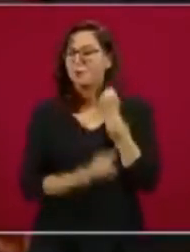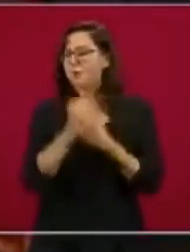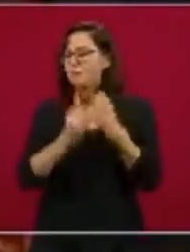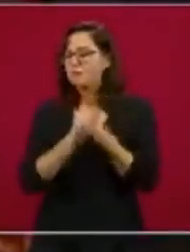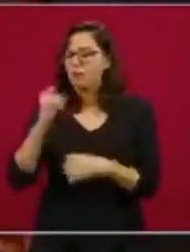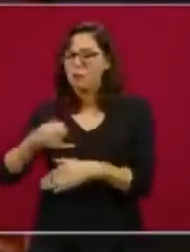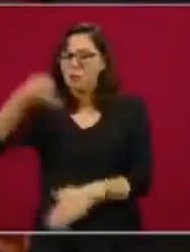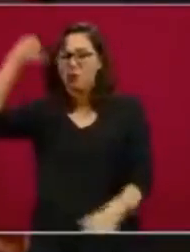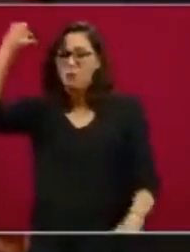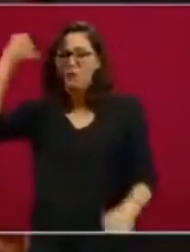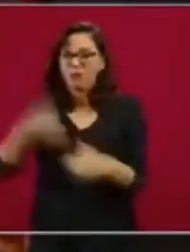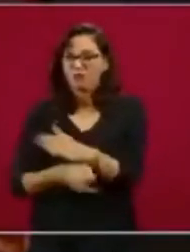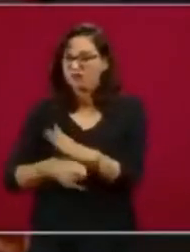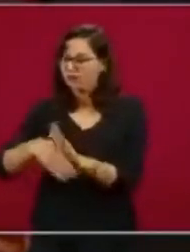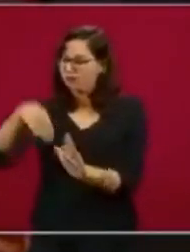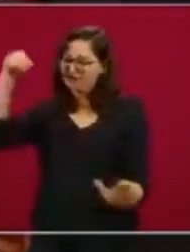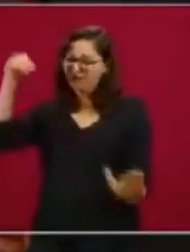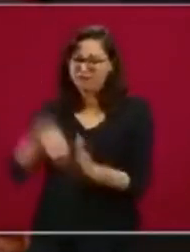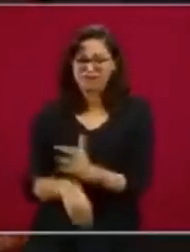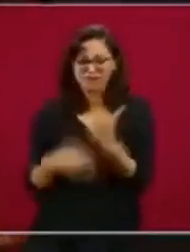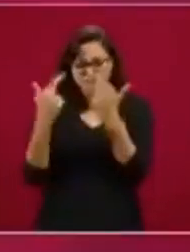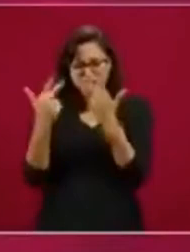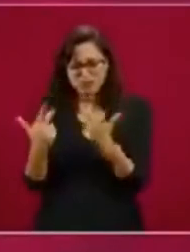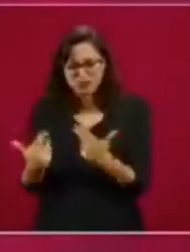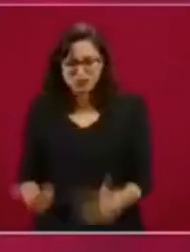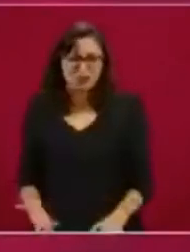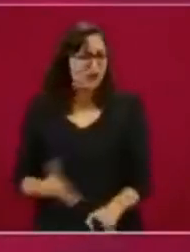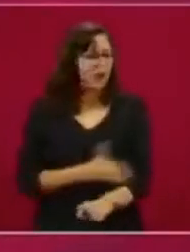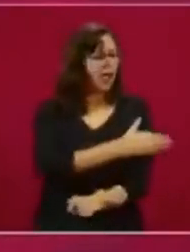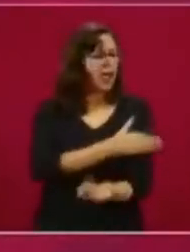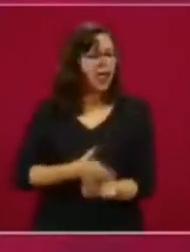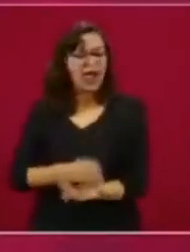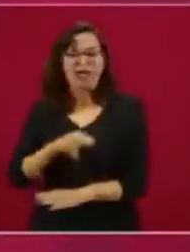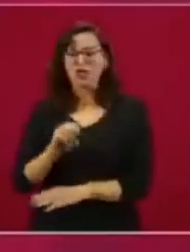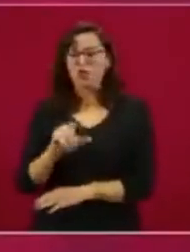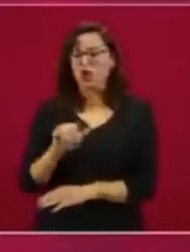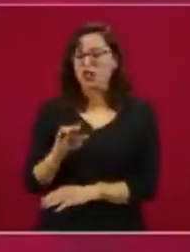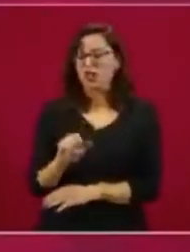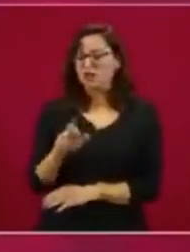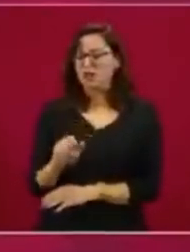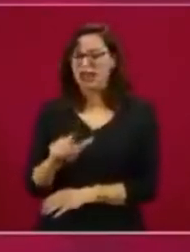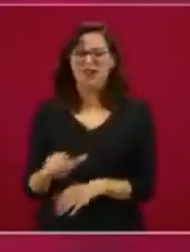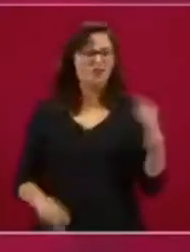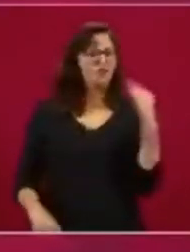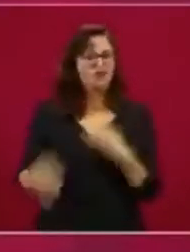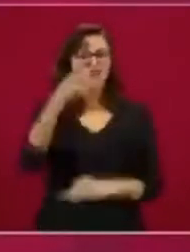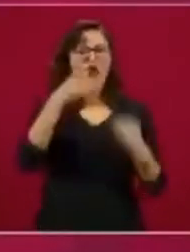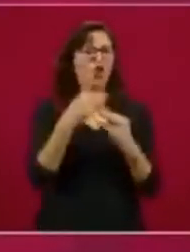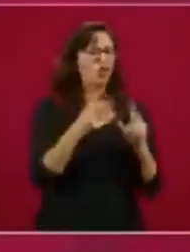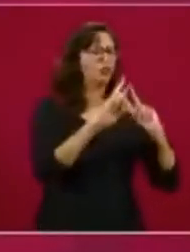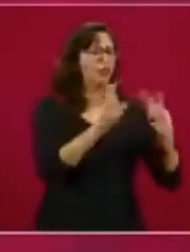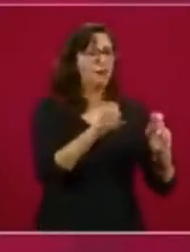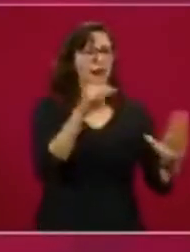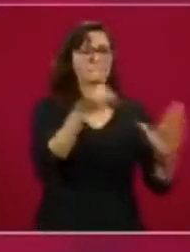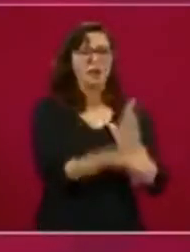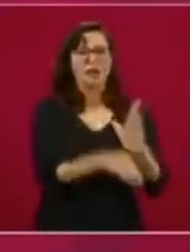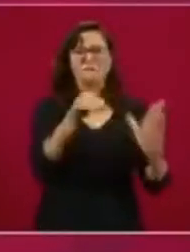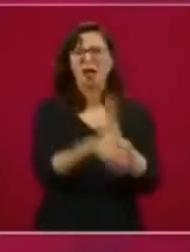La crisis económica, crisis